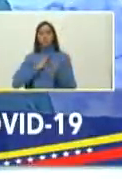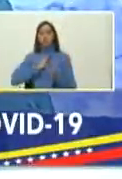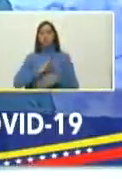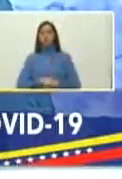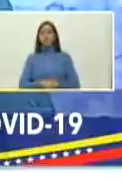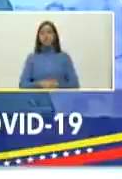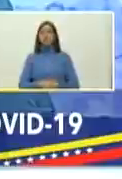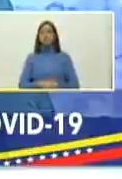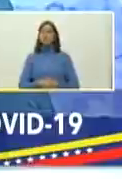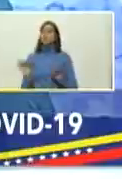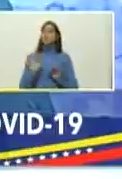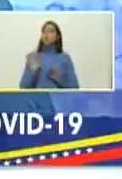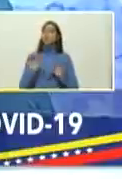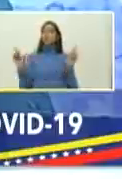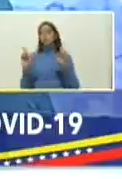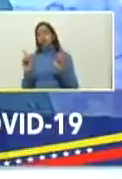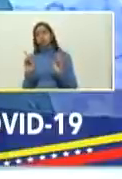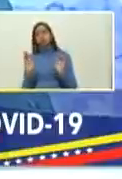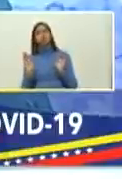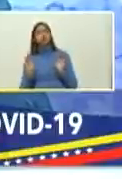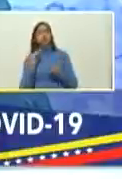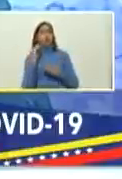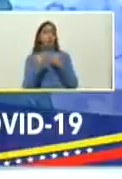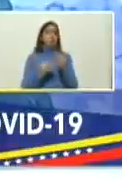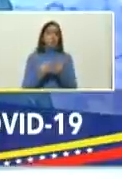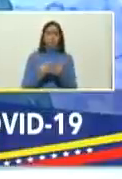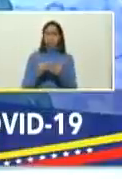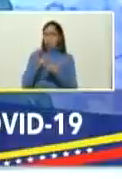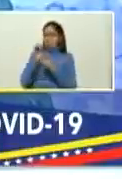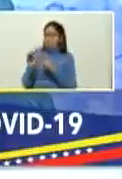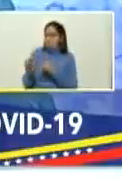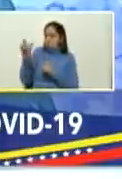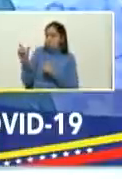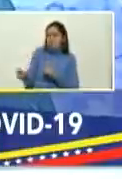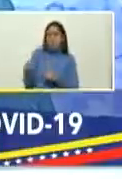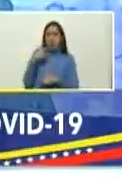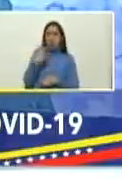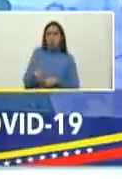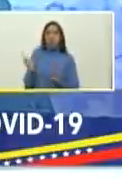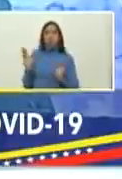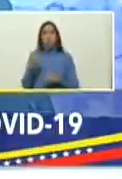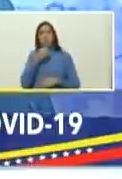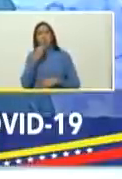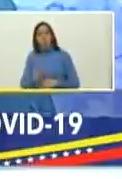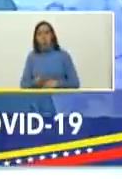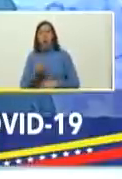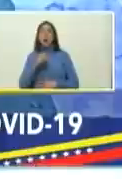o un programa de televisión moderado por Ernesto Villegas buenas noticias Venezuela